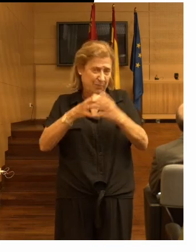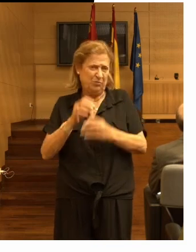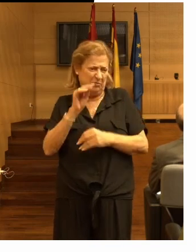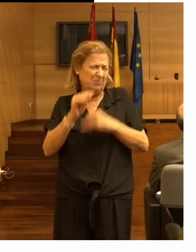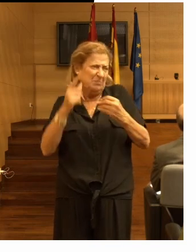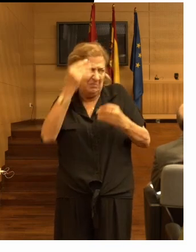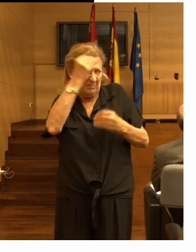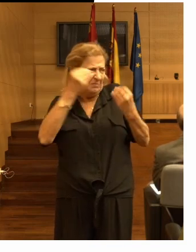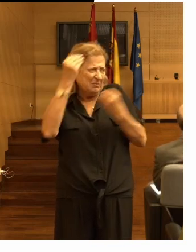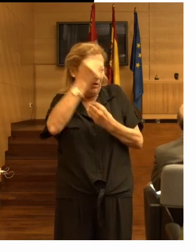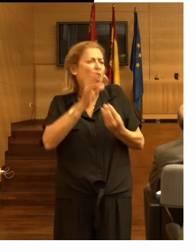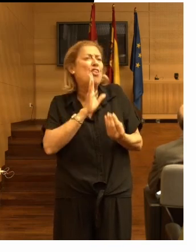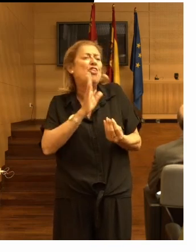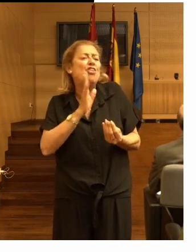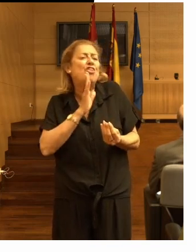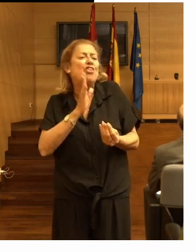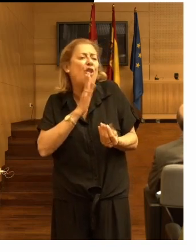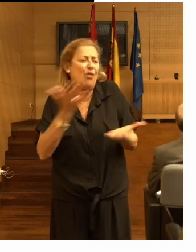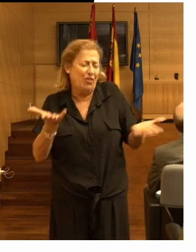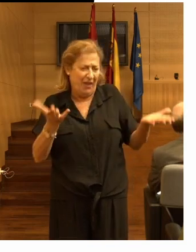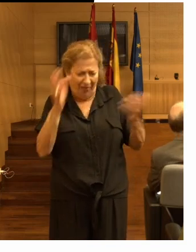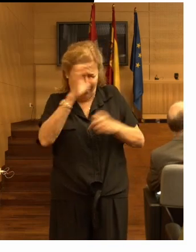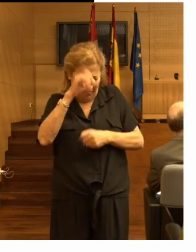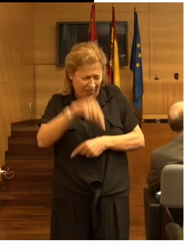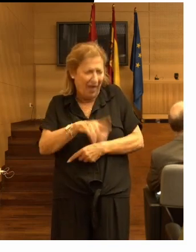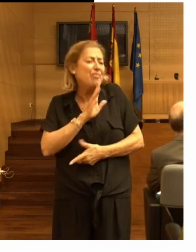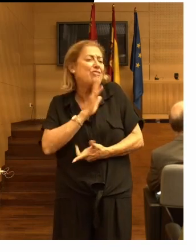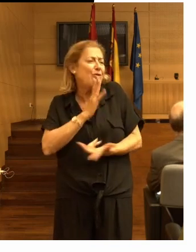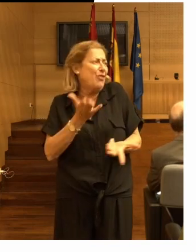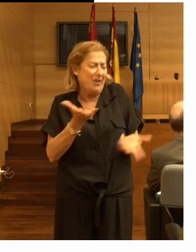pero ¿dónde están las evidencias? ¿dónde está la ciencia en todo esto?